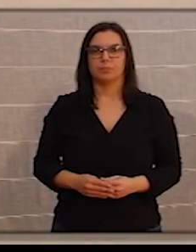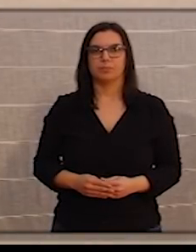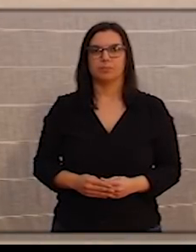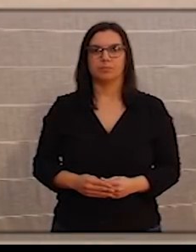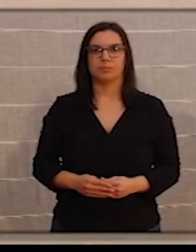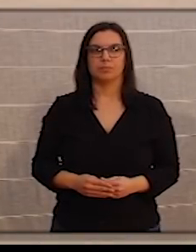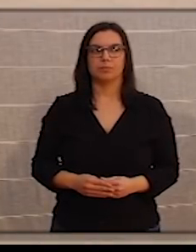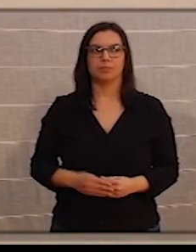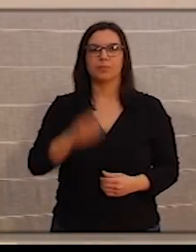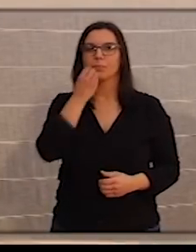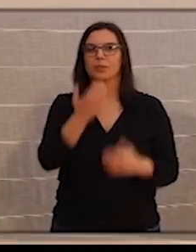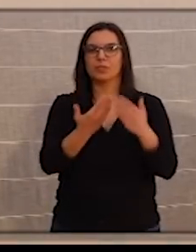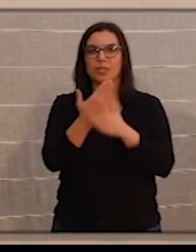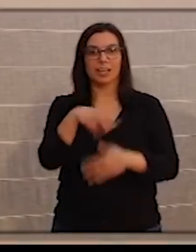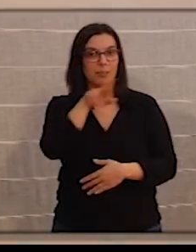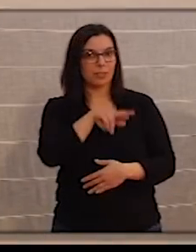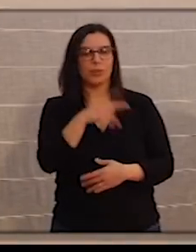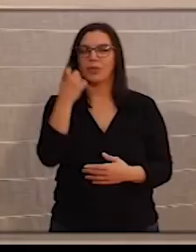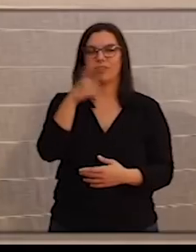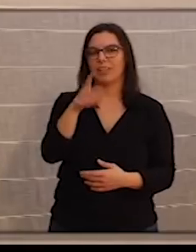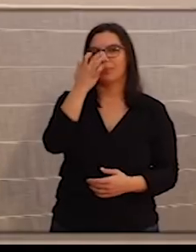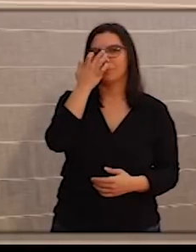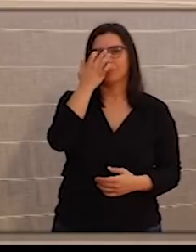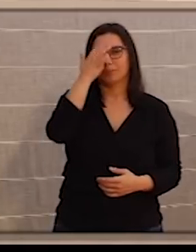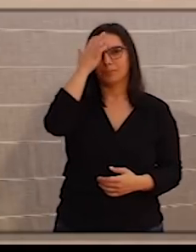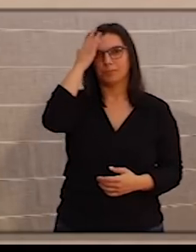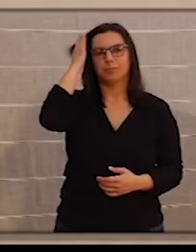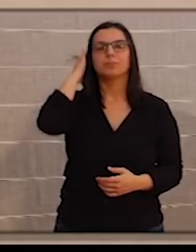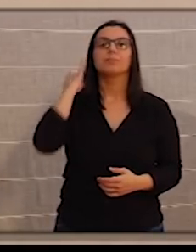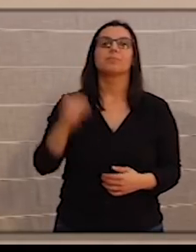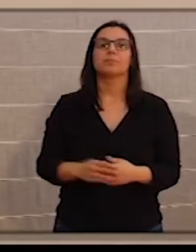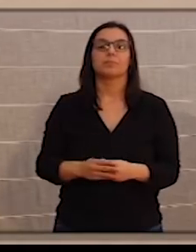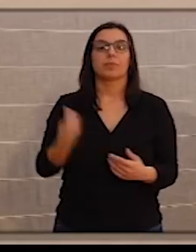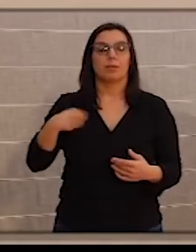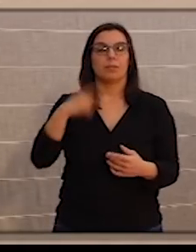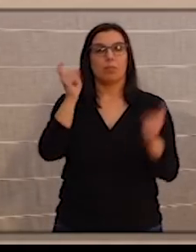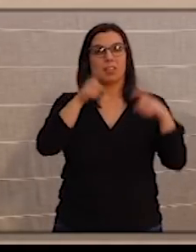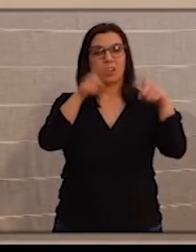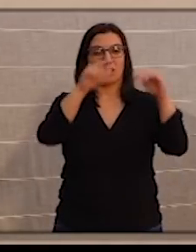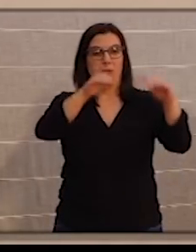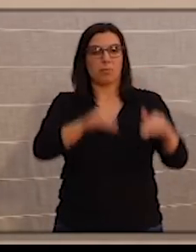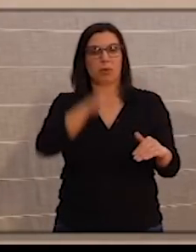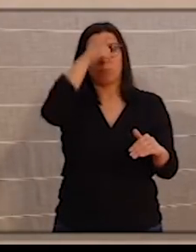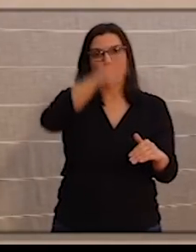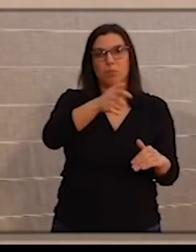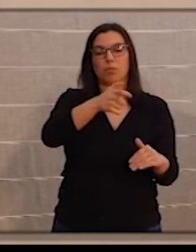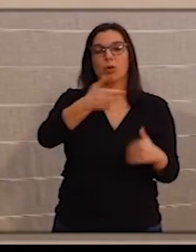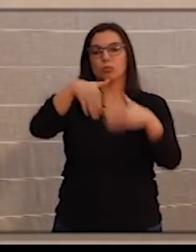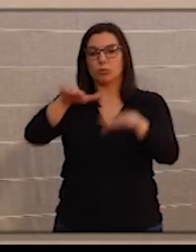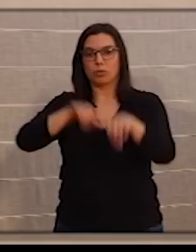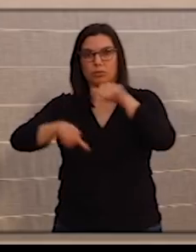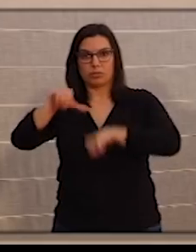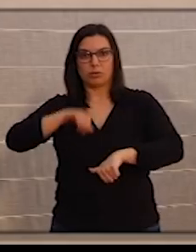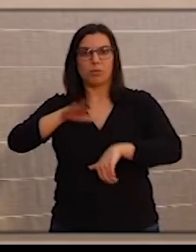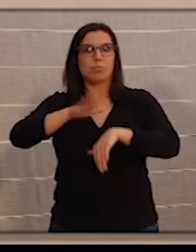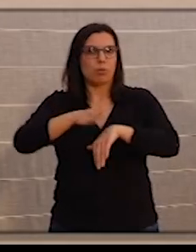Buenos días. No, no es necesario. Era cómo se explica la reducción de citas en el medio rural y la suspensión de intervenciones